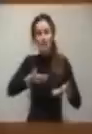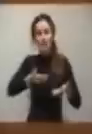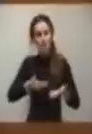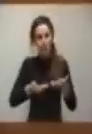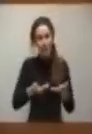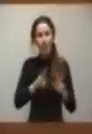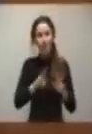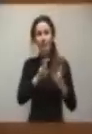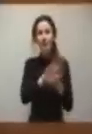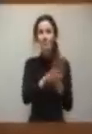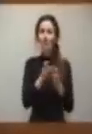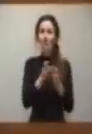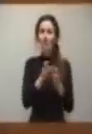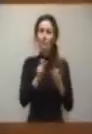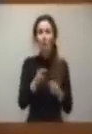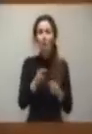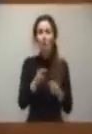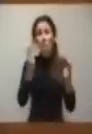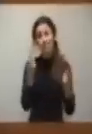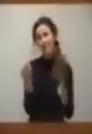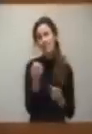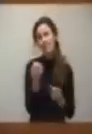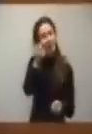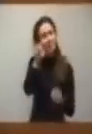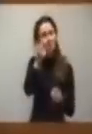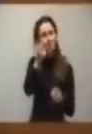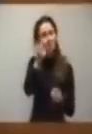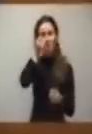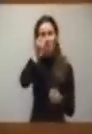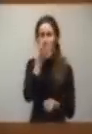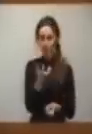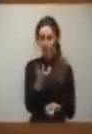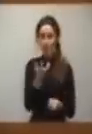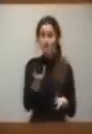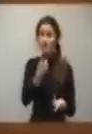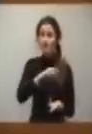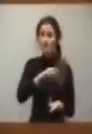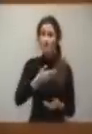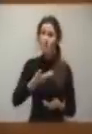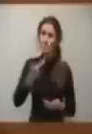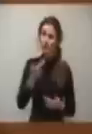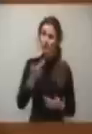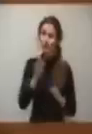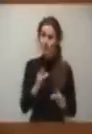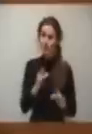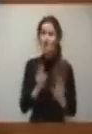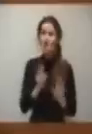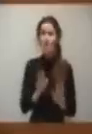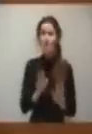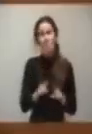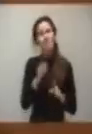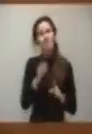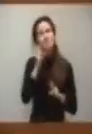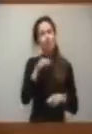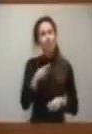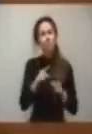sector público, creo que deberíamos de ser rigurosos. A nosotros nos importa mucho esto, porque reconocemos que en Asturias